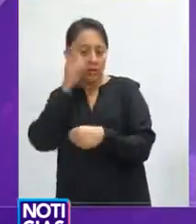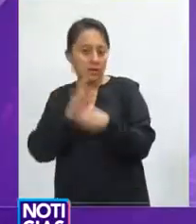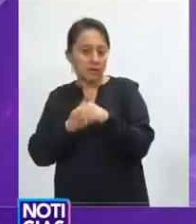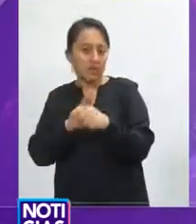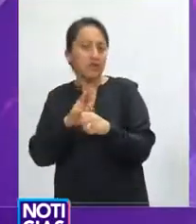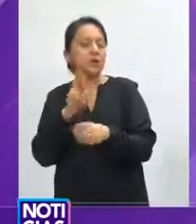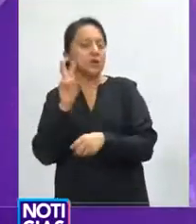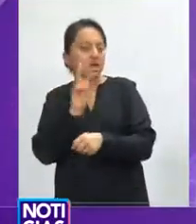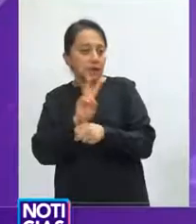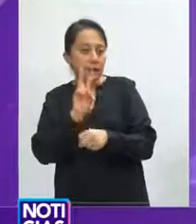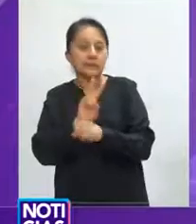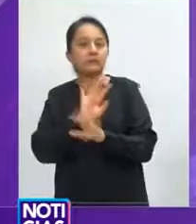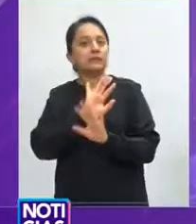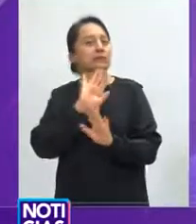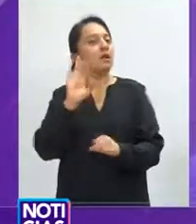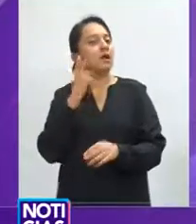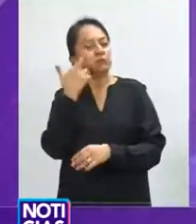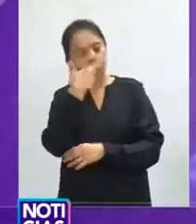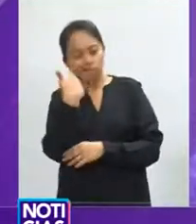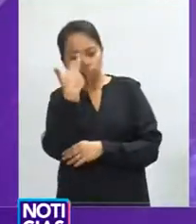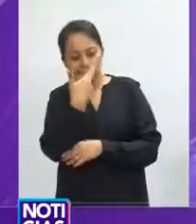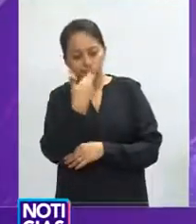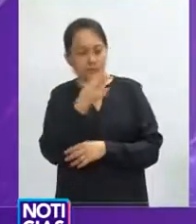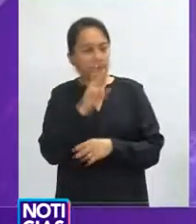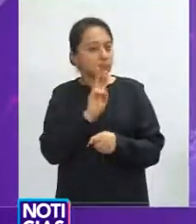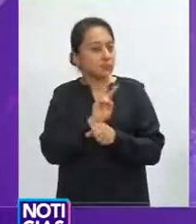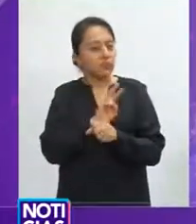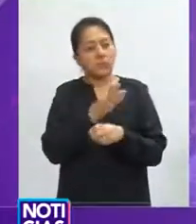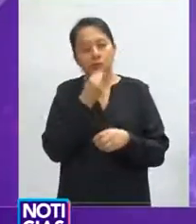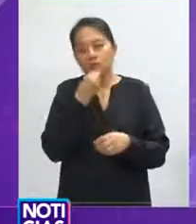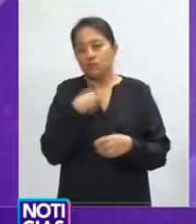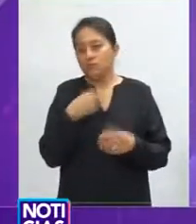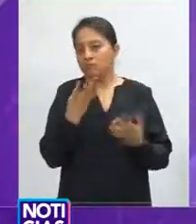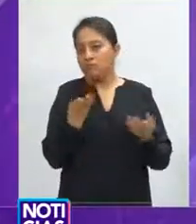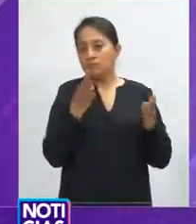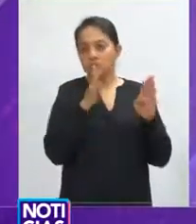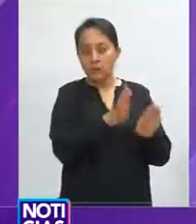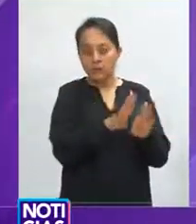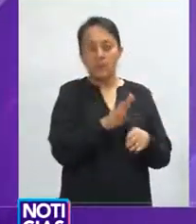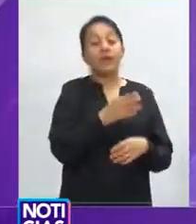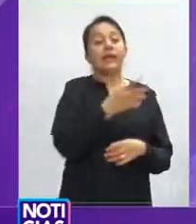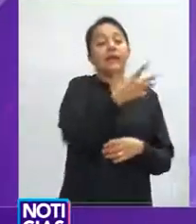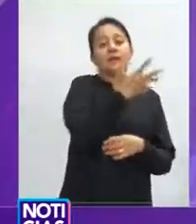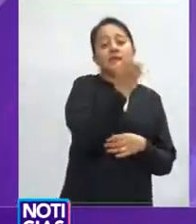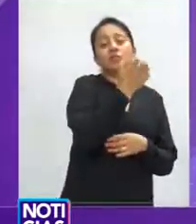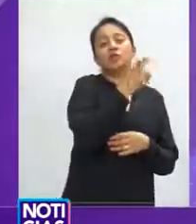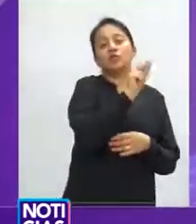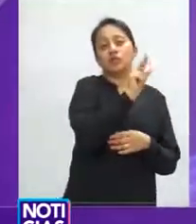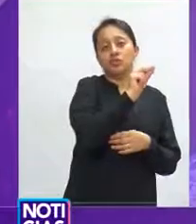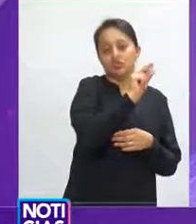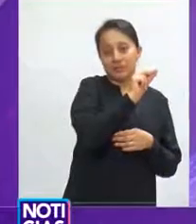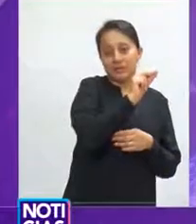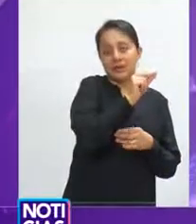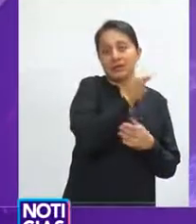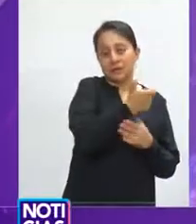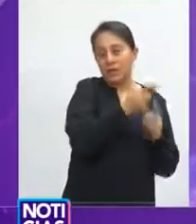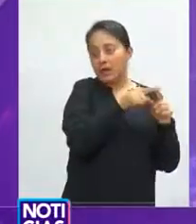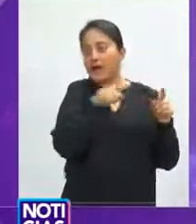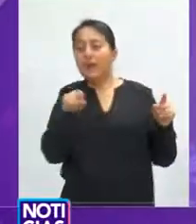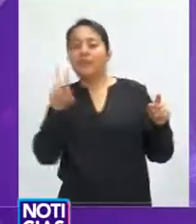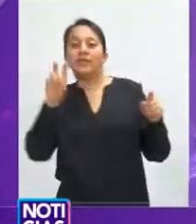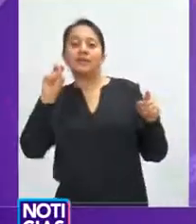sanciones económicas y cierres. Las multas, según la falta, va de los 580 pesos hasta los 35 mil pesos.